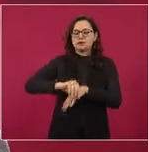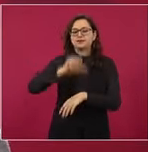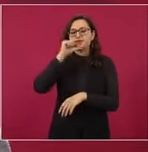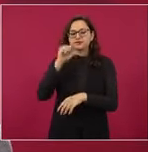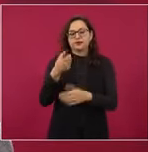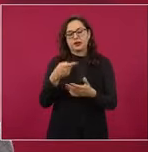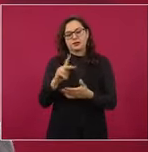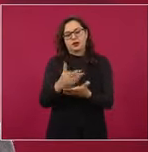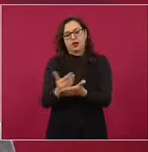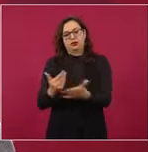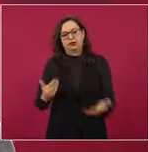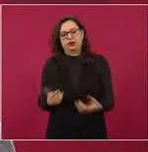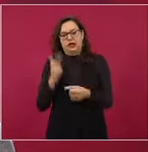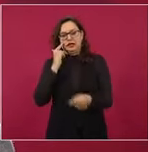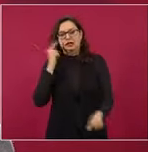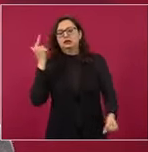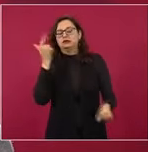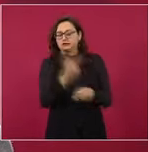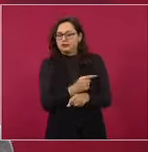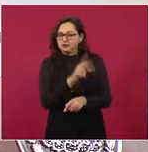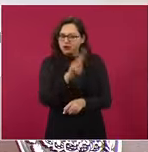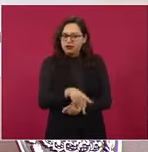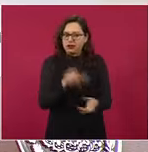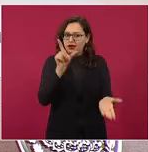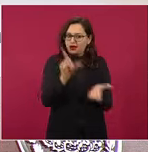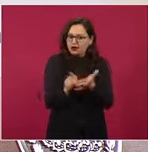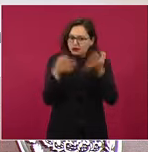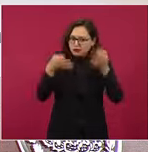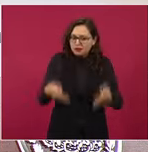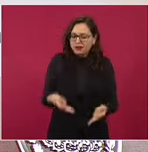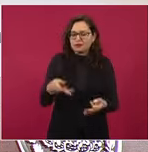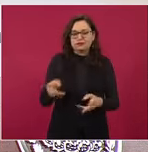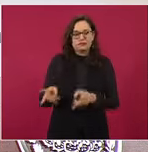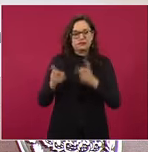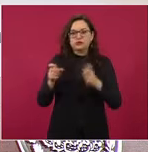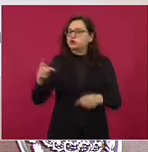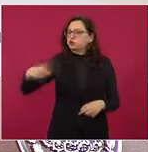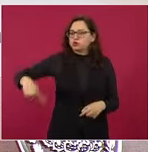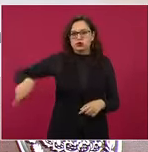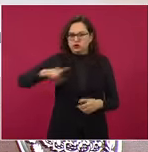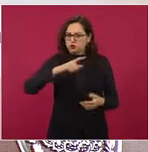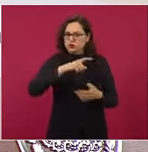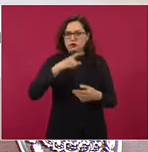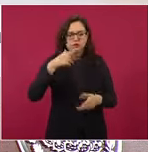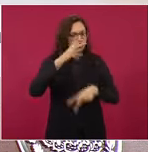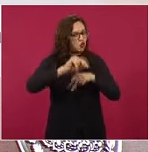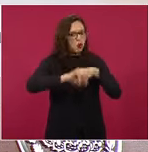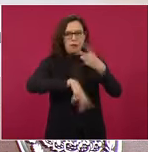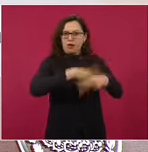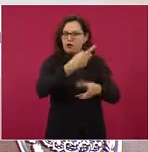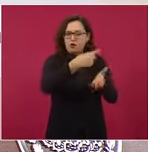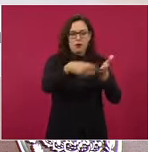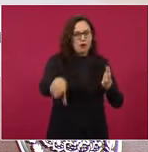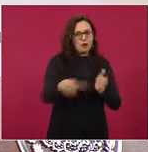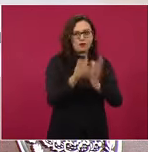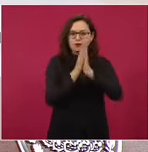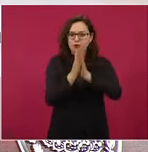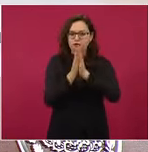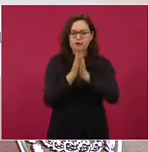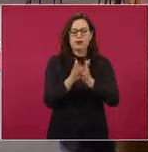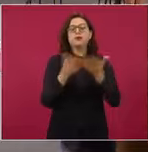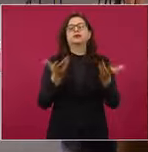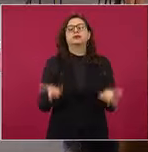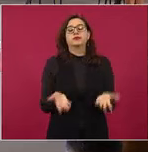determinado que no estaban dando litros completos, por eso hacen y le compren. Y en Tampico, Tamaulipas fue el mismo caso.